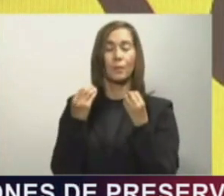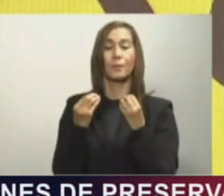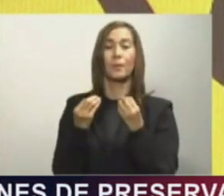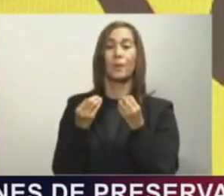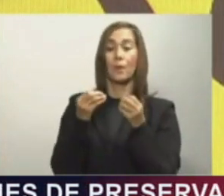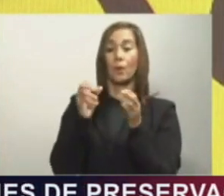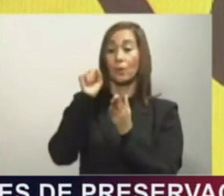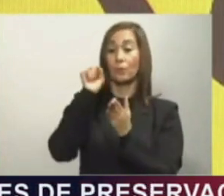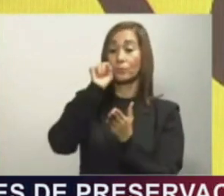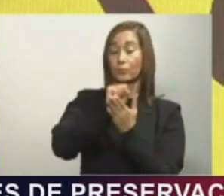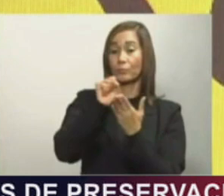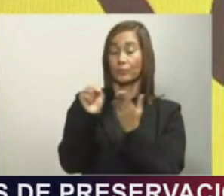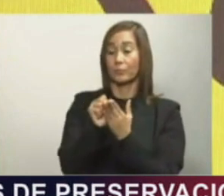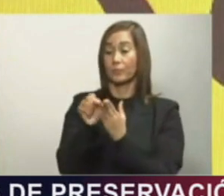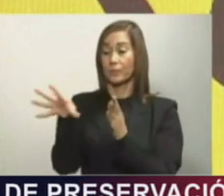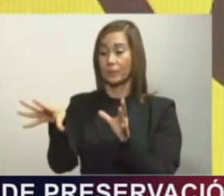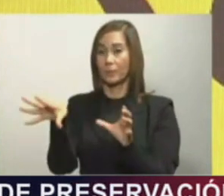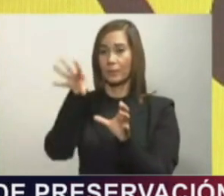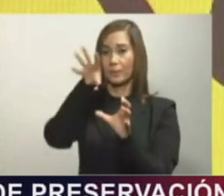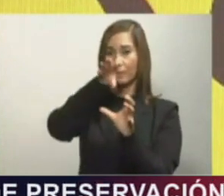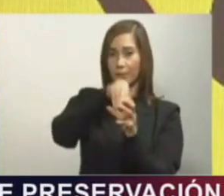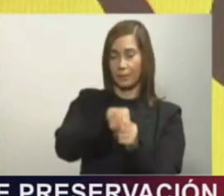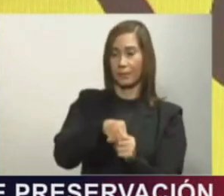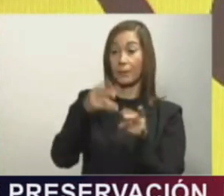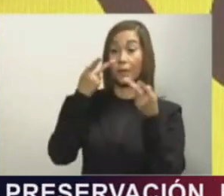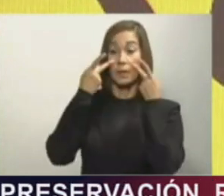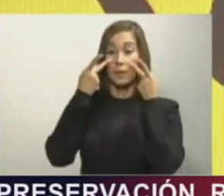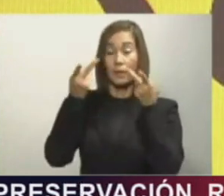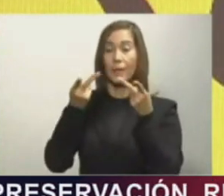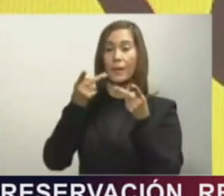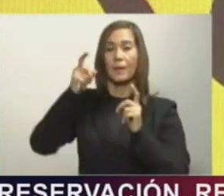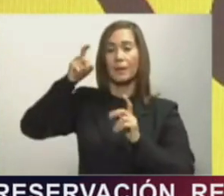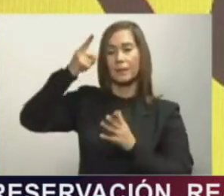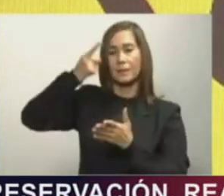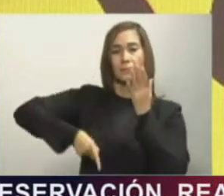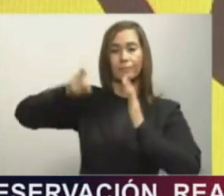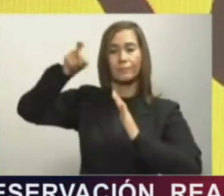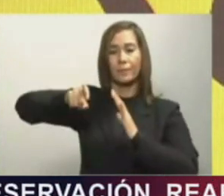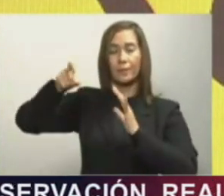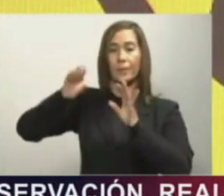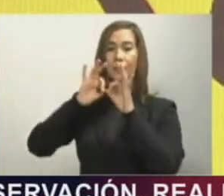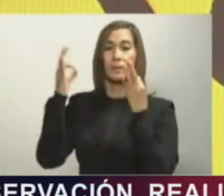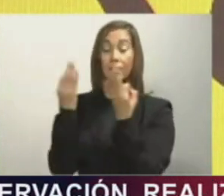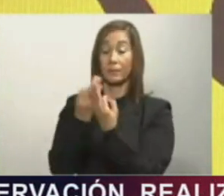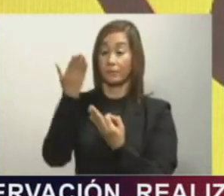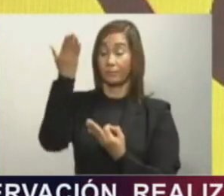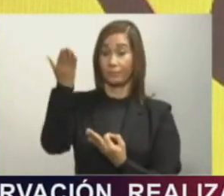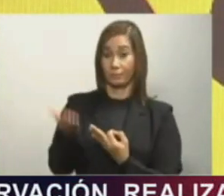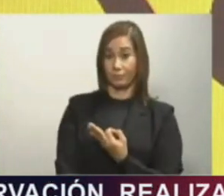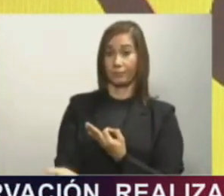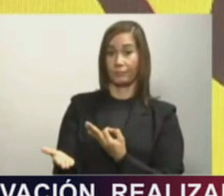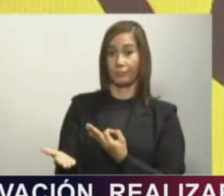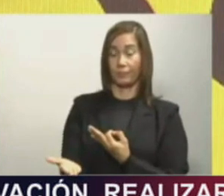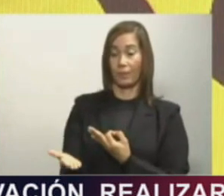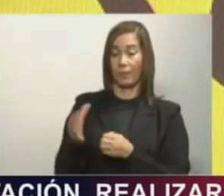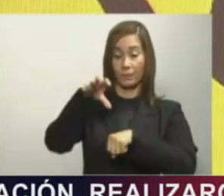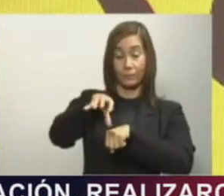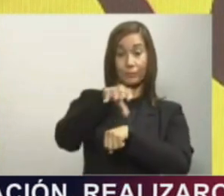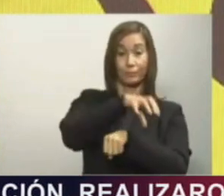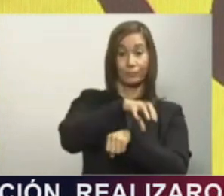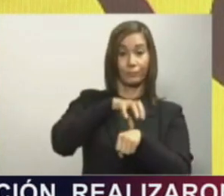sistema integral que tome en cuenta las necesidades y vulnerabilidades específicas del territorio,